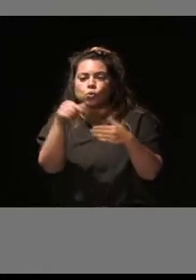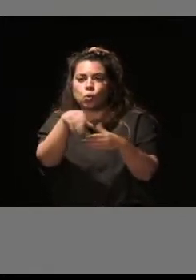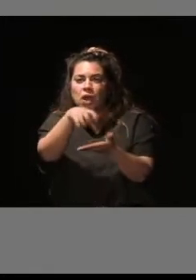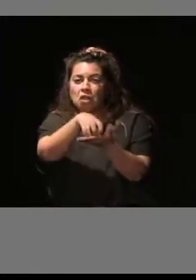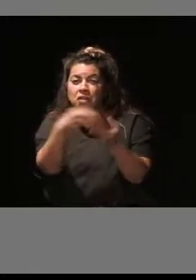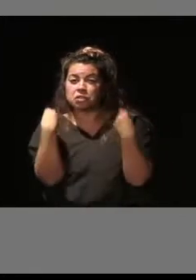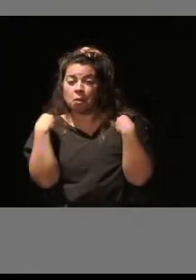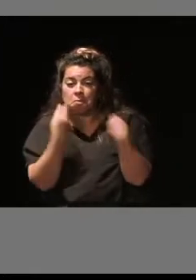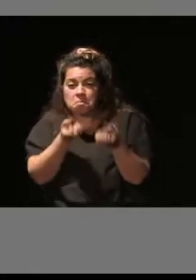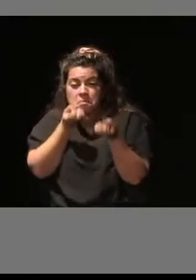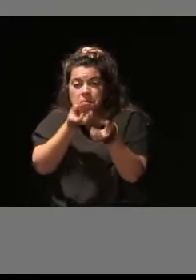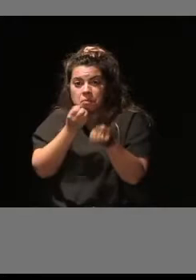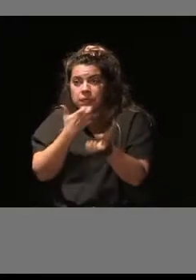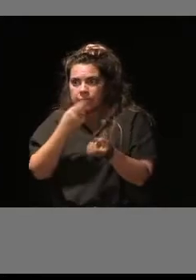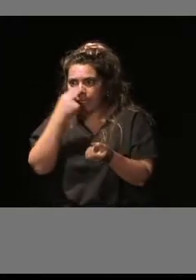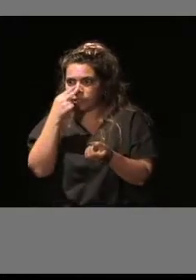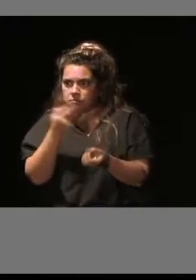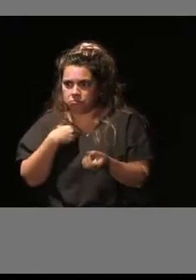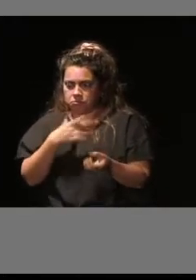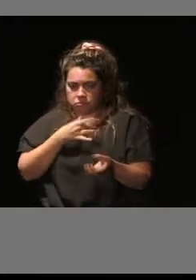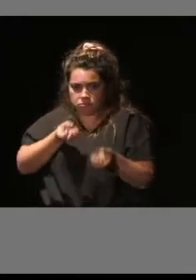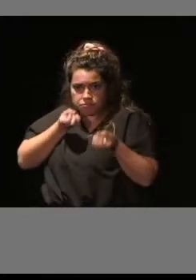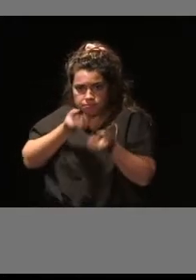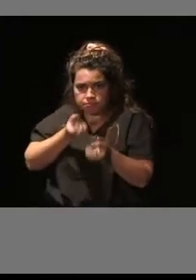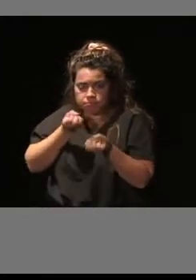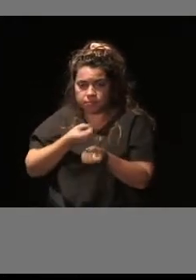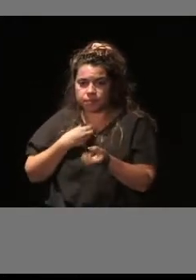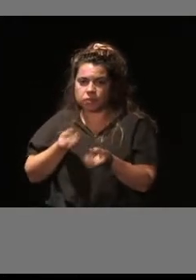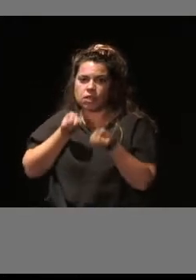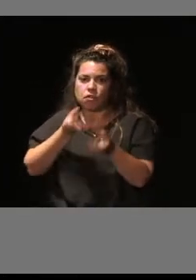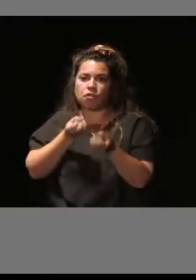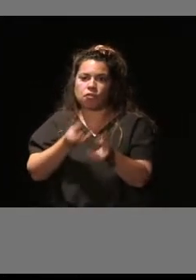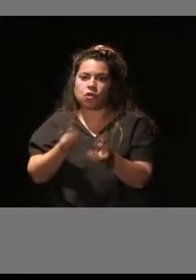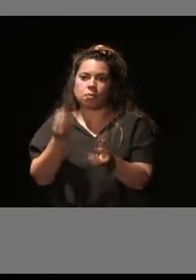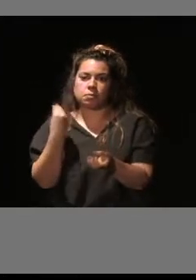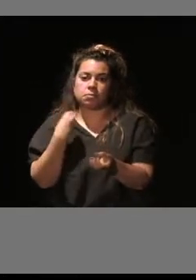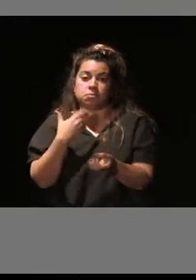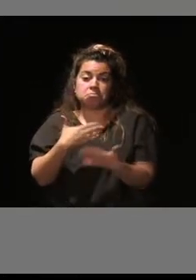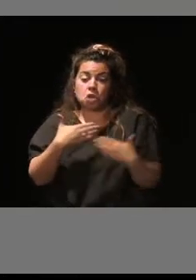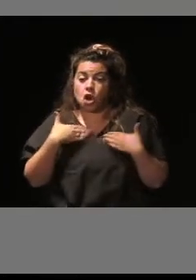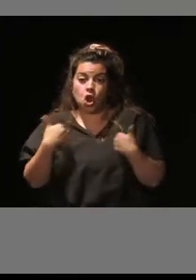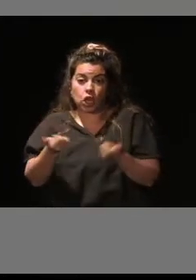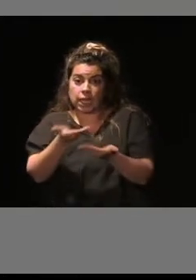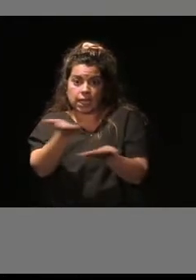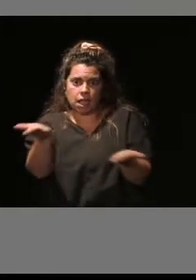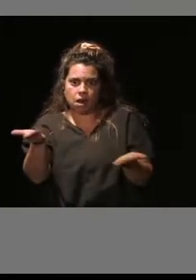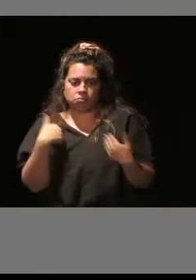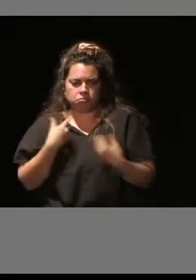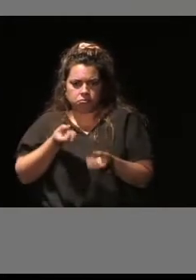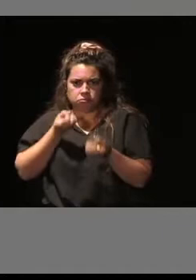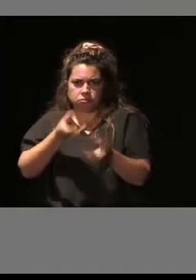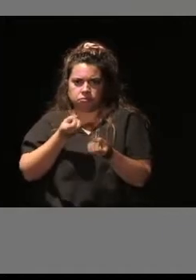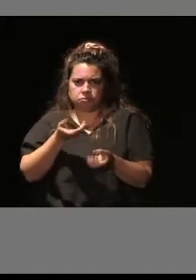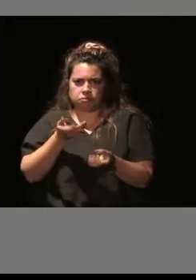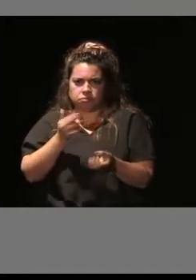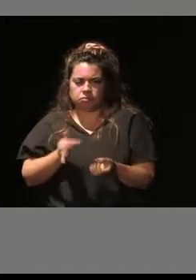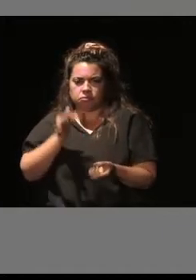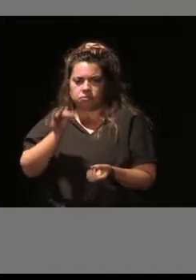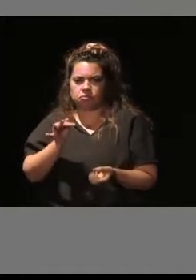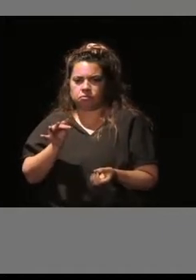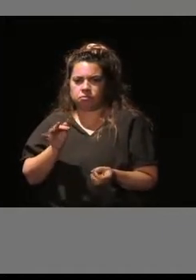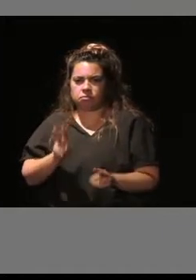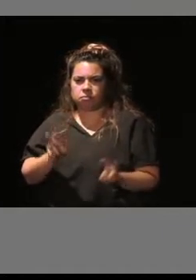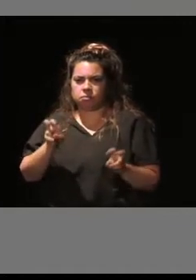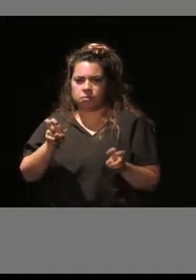estén interesados, ¿no? Entonces, pues se les informa sobre lo que ellos requieran, así como también se les informa activamente sobre los aspectos